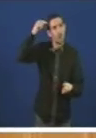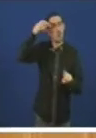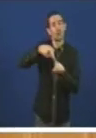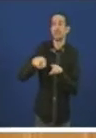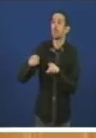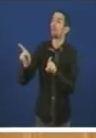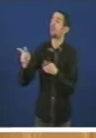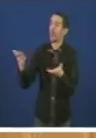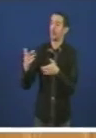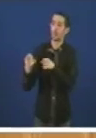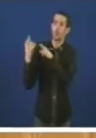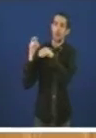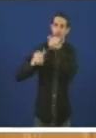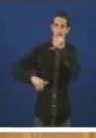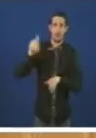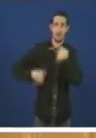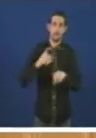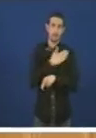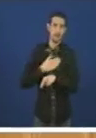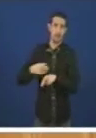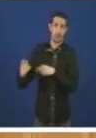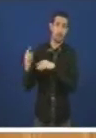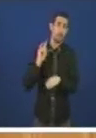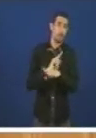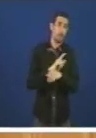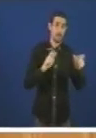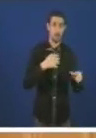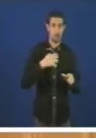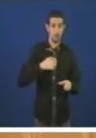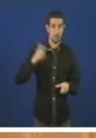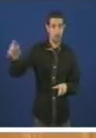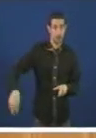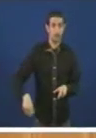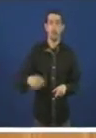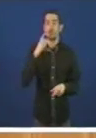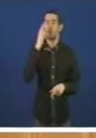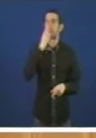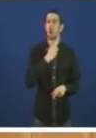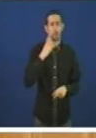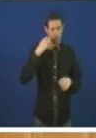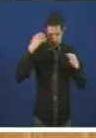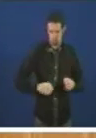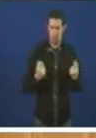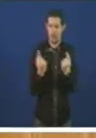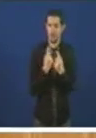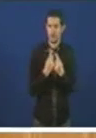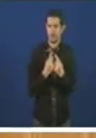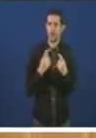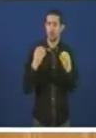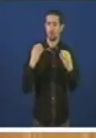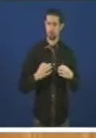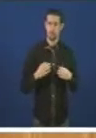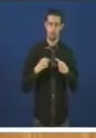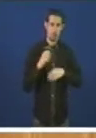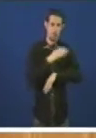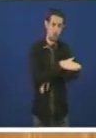electoralista e partidista que non engana a ninguén. O compromiso visible e indiscutible do goberno e da xunta